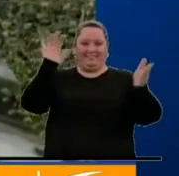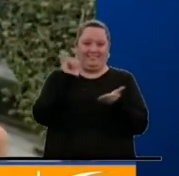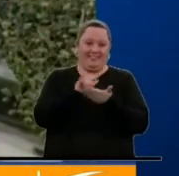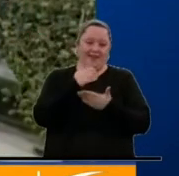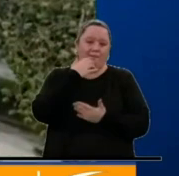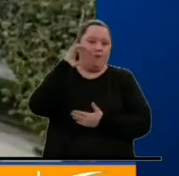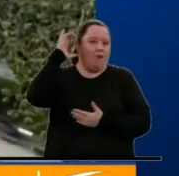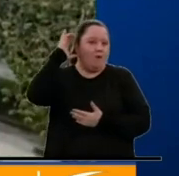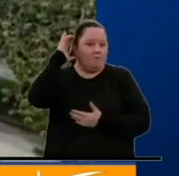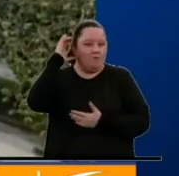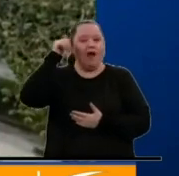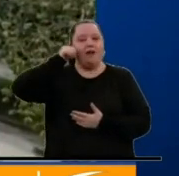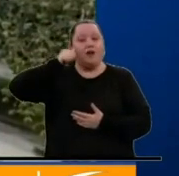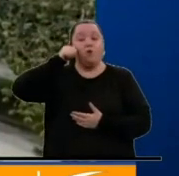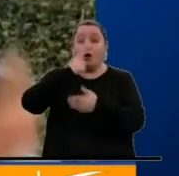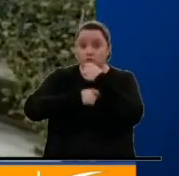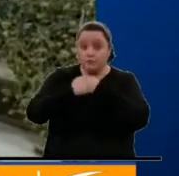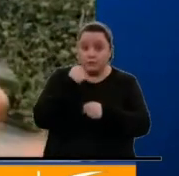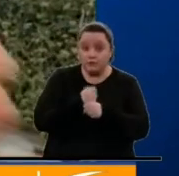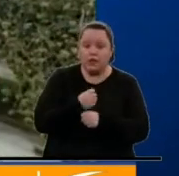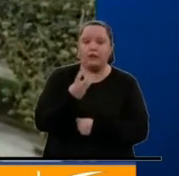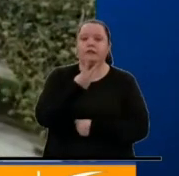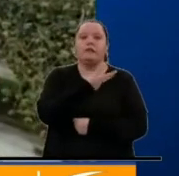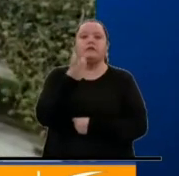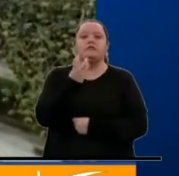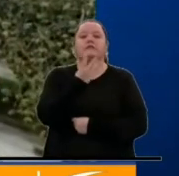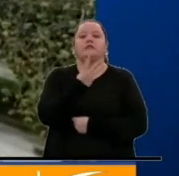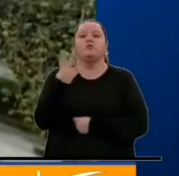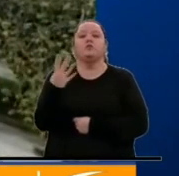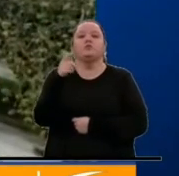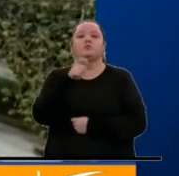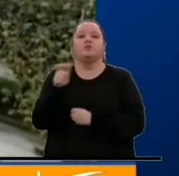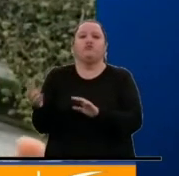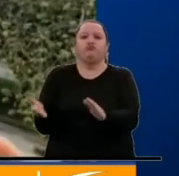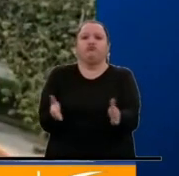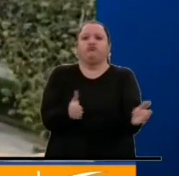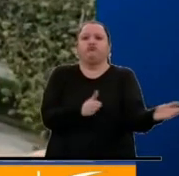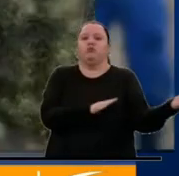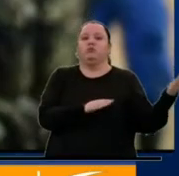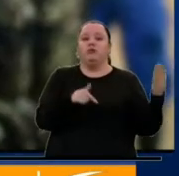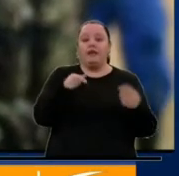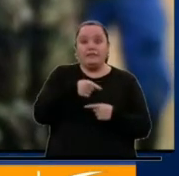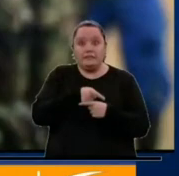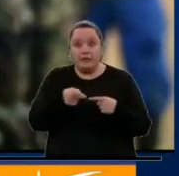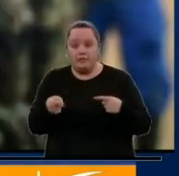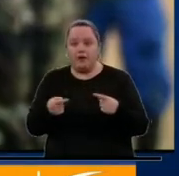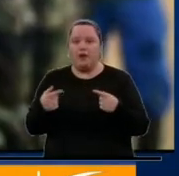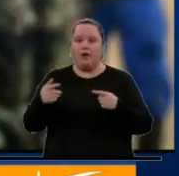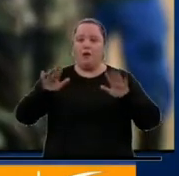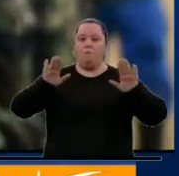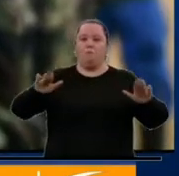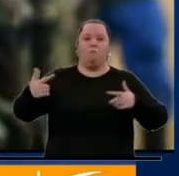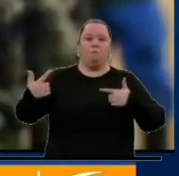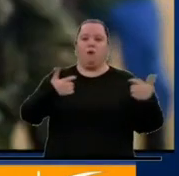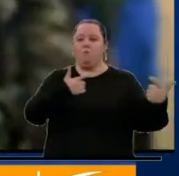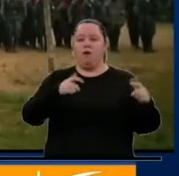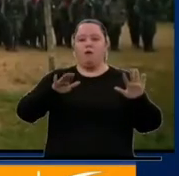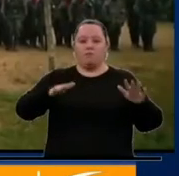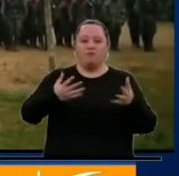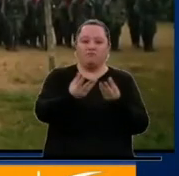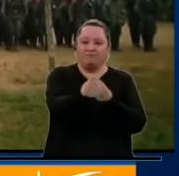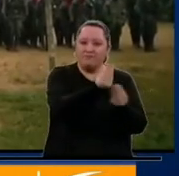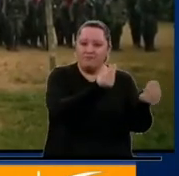hoy Arauca, el año pasado Arauca tuvo 334 muertos y esta semana el cese bilateral entre organizaciones